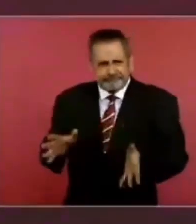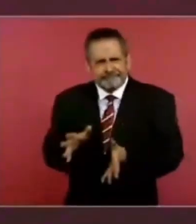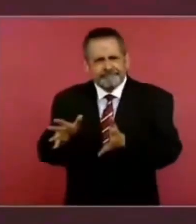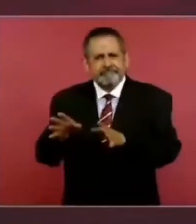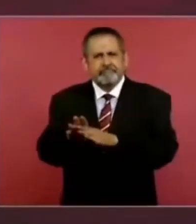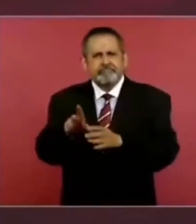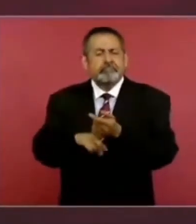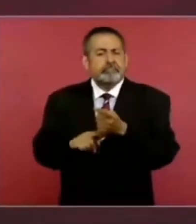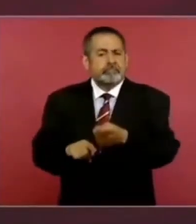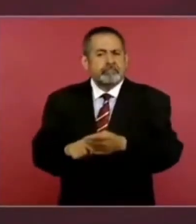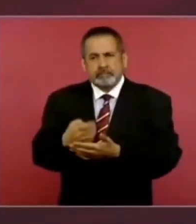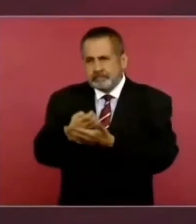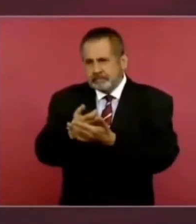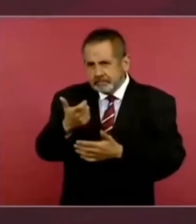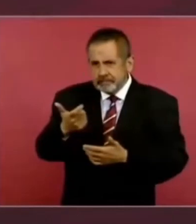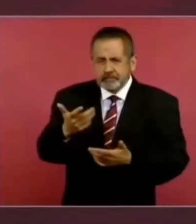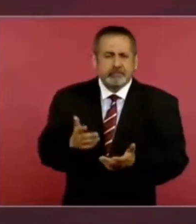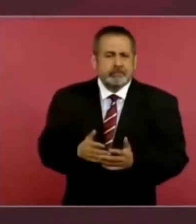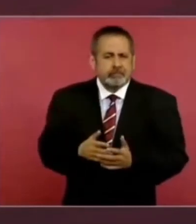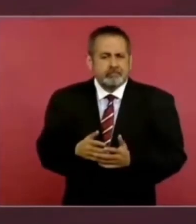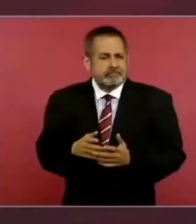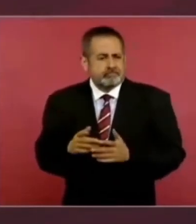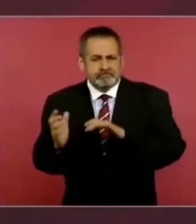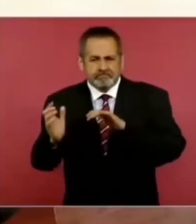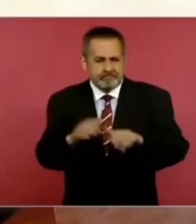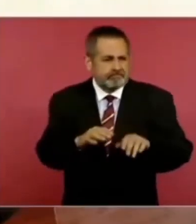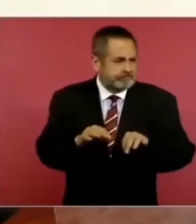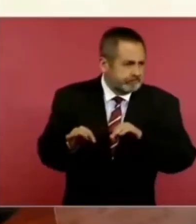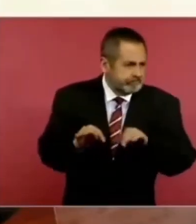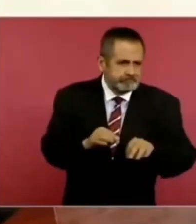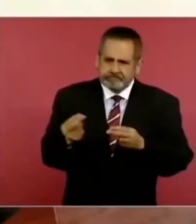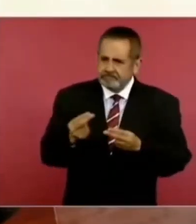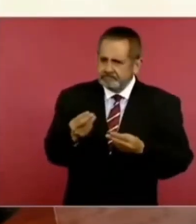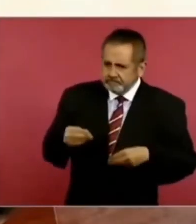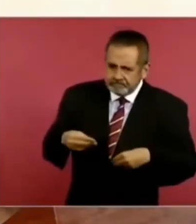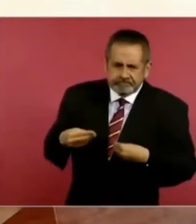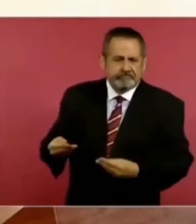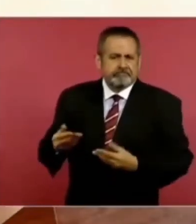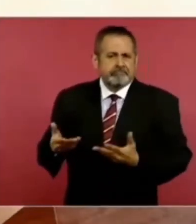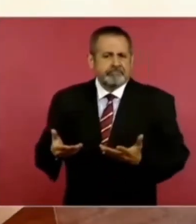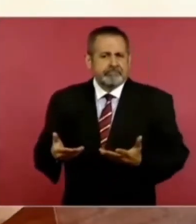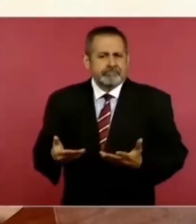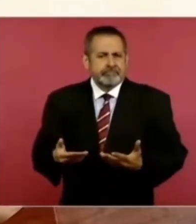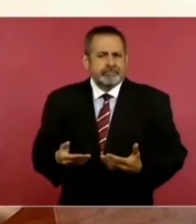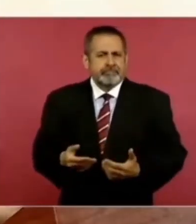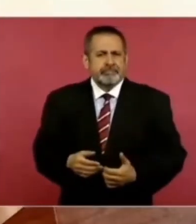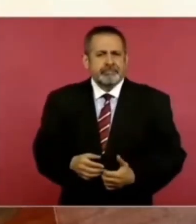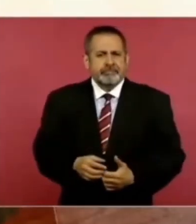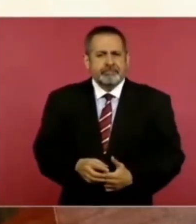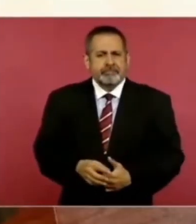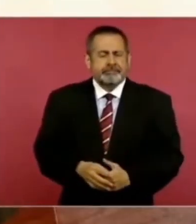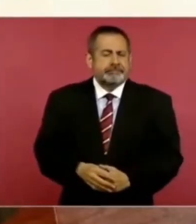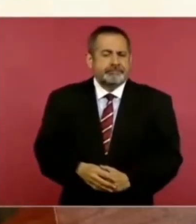económicas, creando empleos. y y y y y